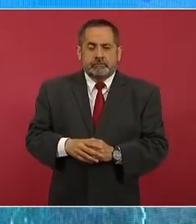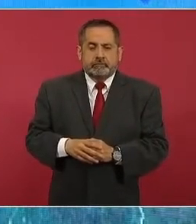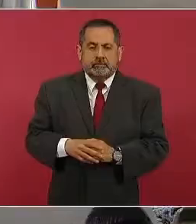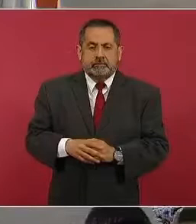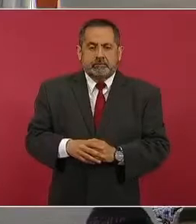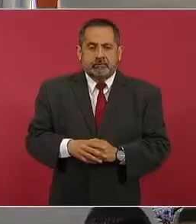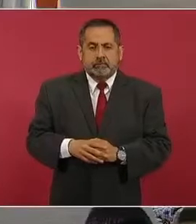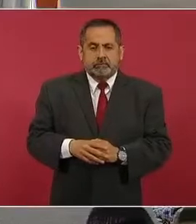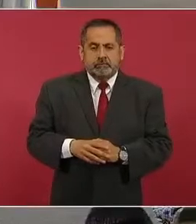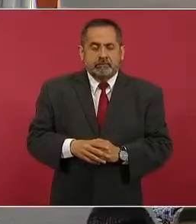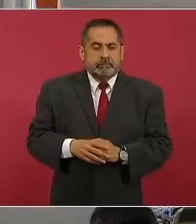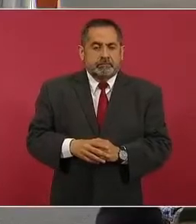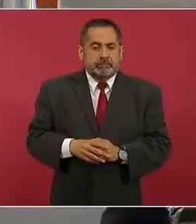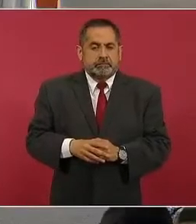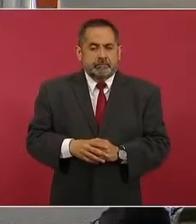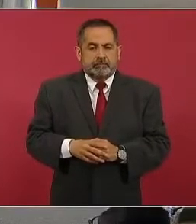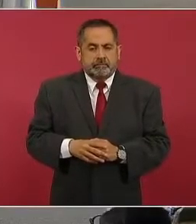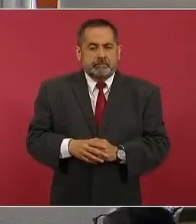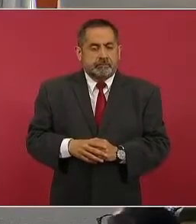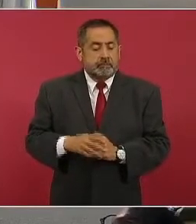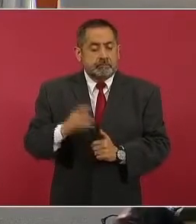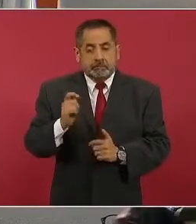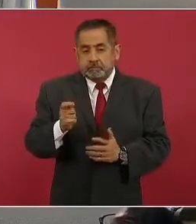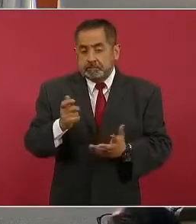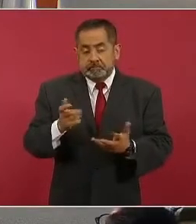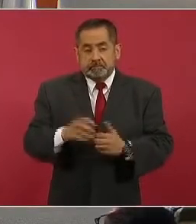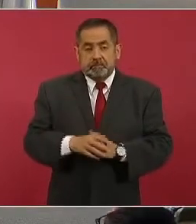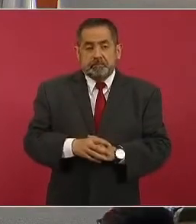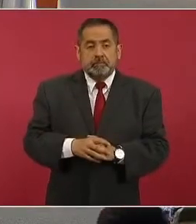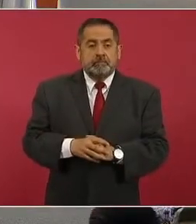y pues este